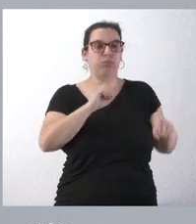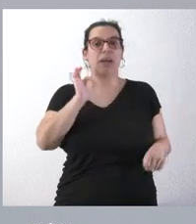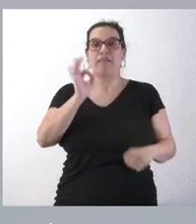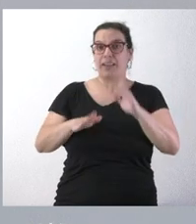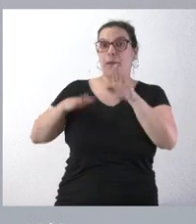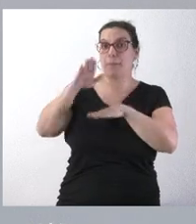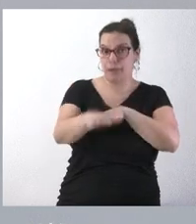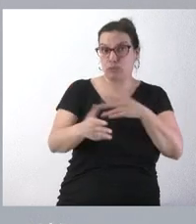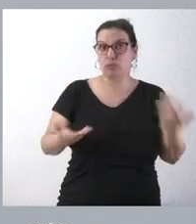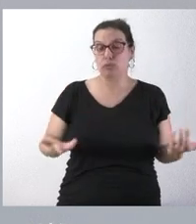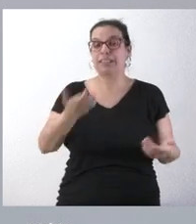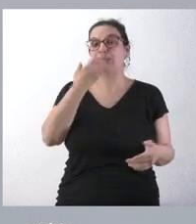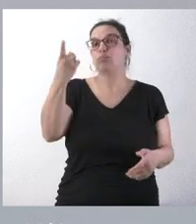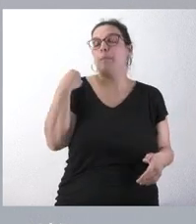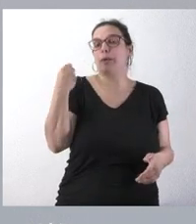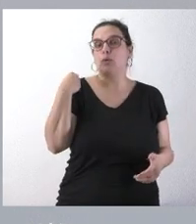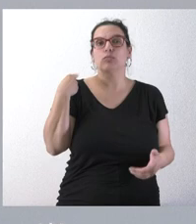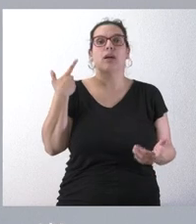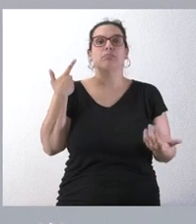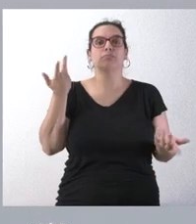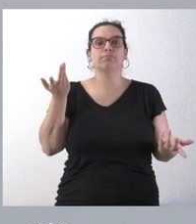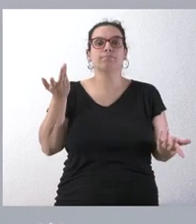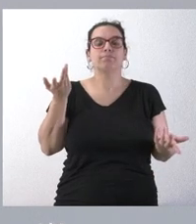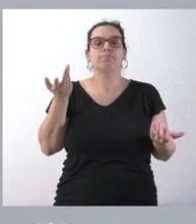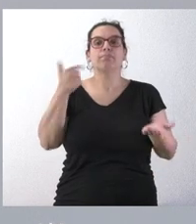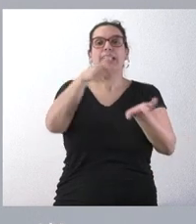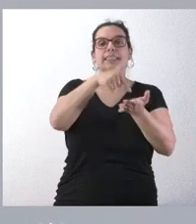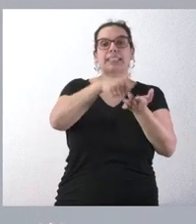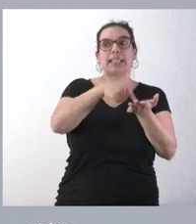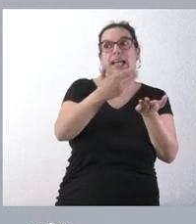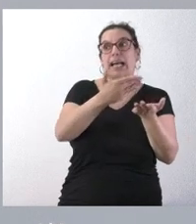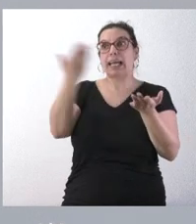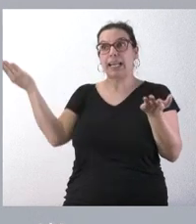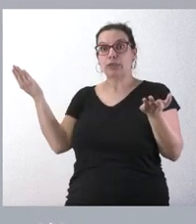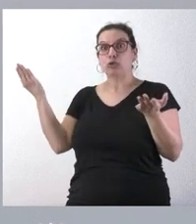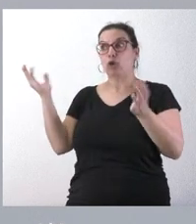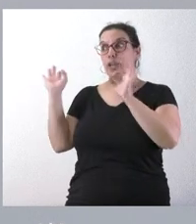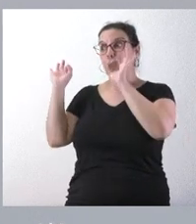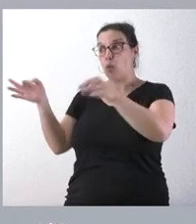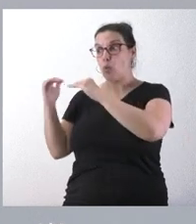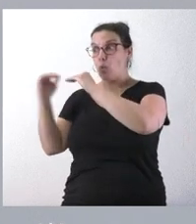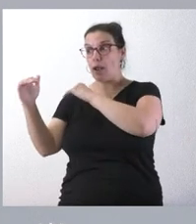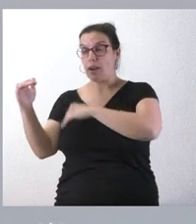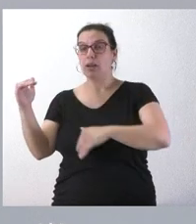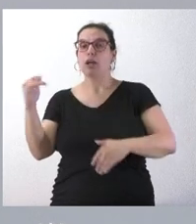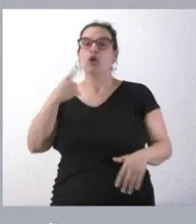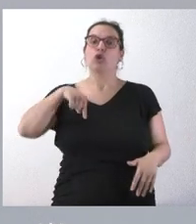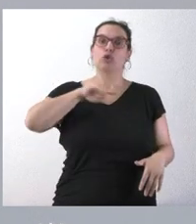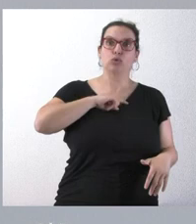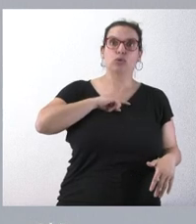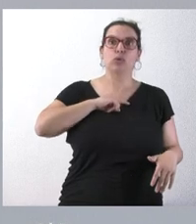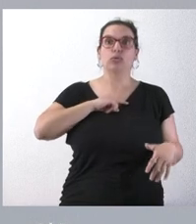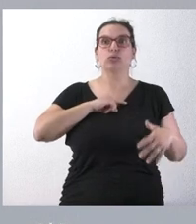Si la pregunta es si se mantuvieran las tasas del resto de las comunidades autónomas, ¿cómo quedaría Castilla y León con esta bajada para el próximo curso?